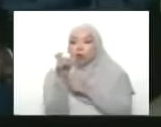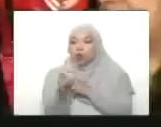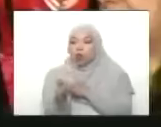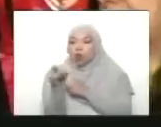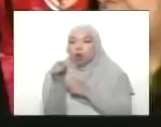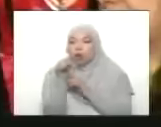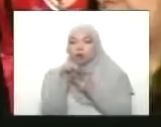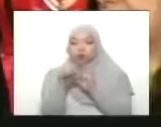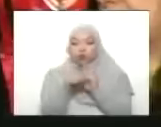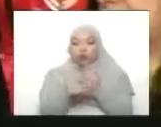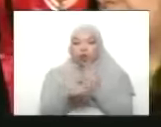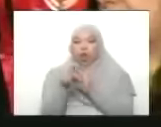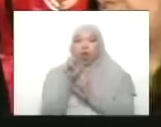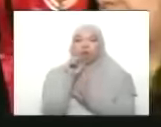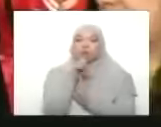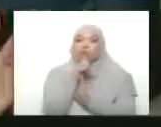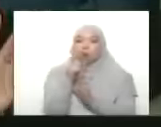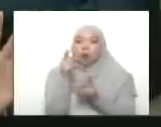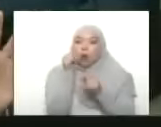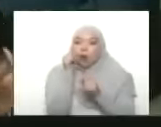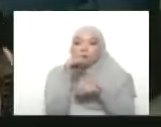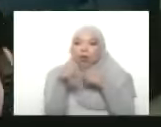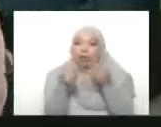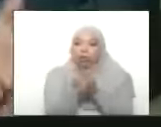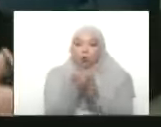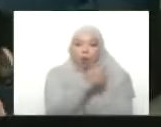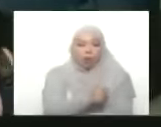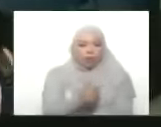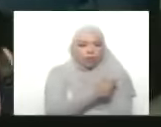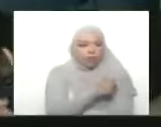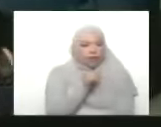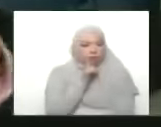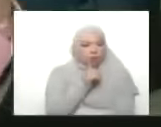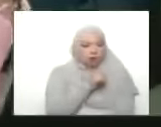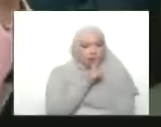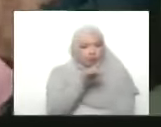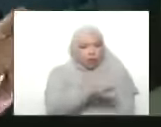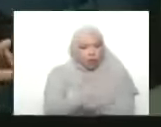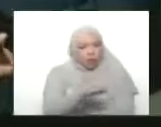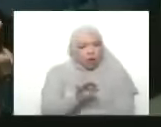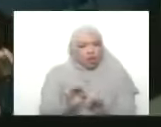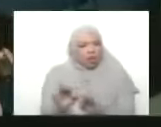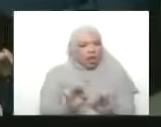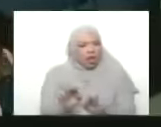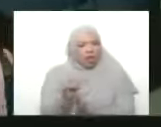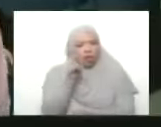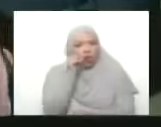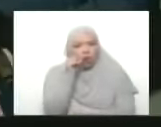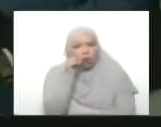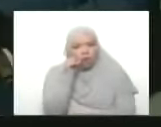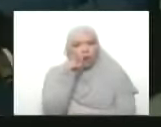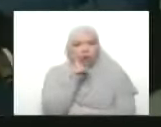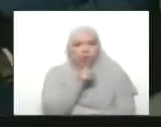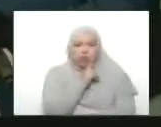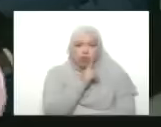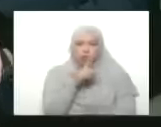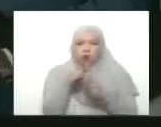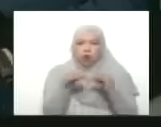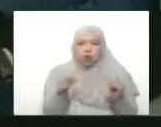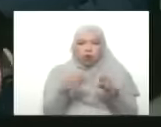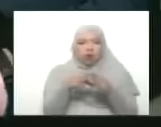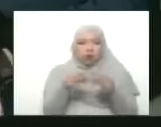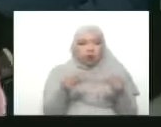conjunto de nombres de hospitales todos son hombres hemos revisado las plazas los teatros está muy masculinizado